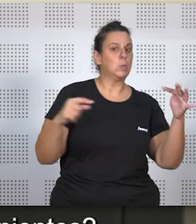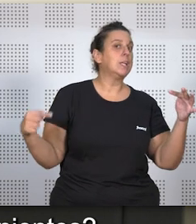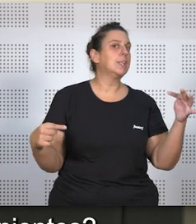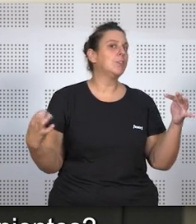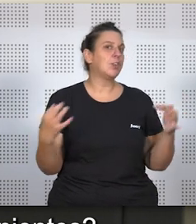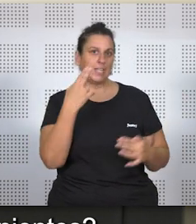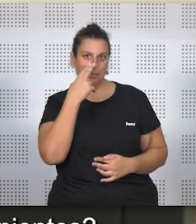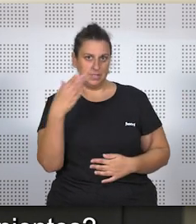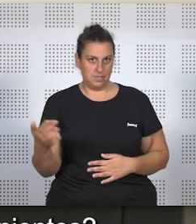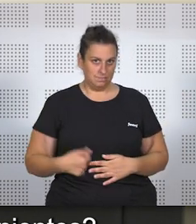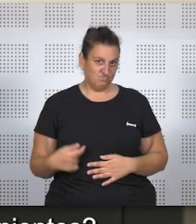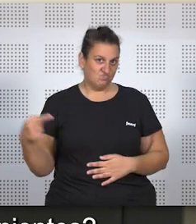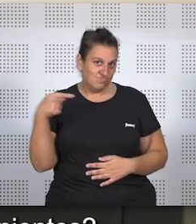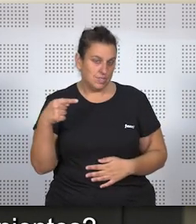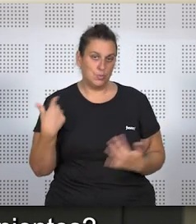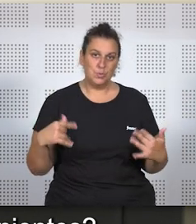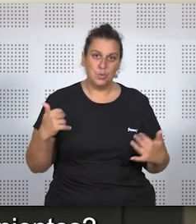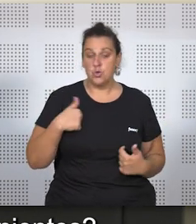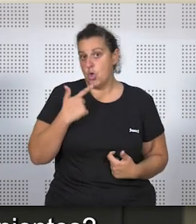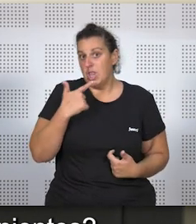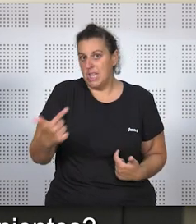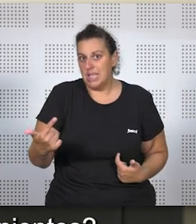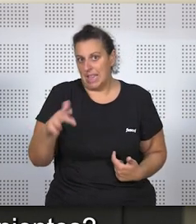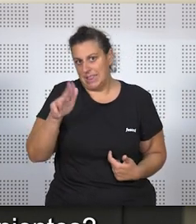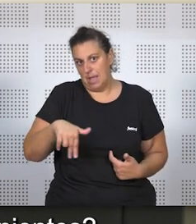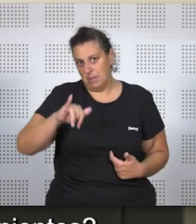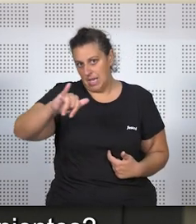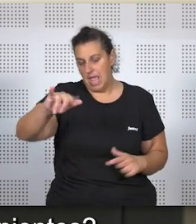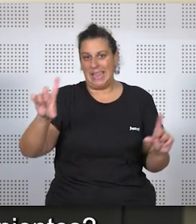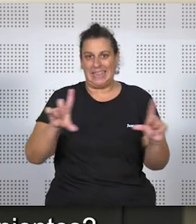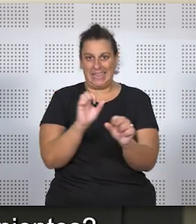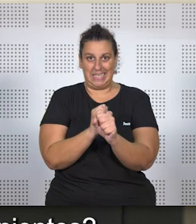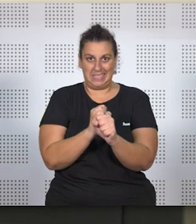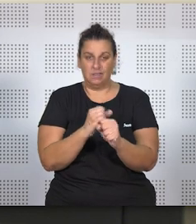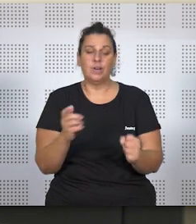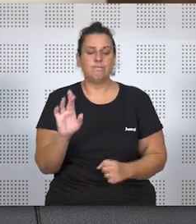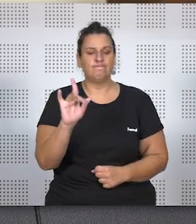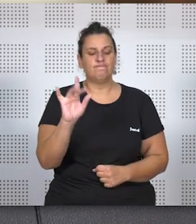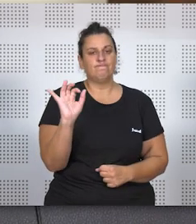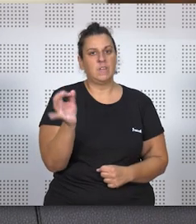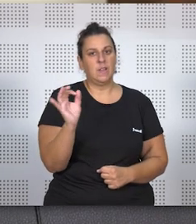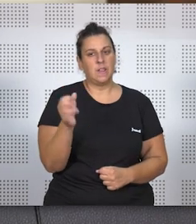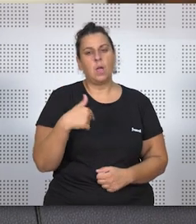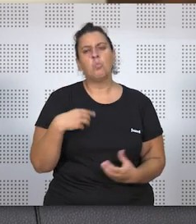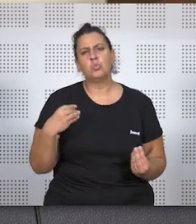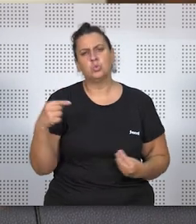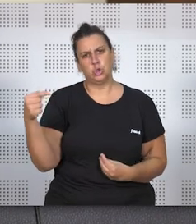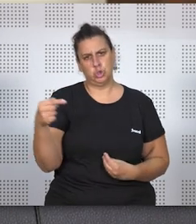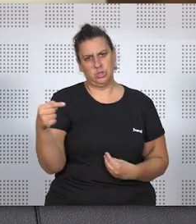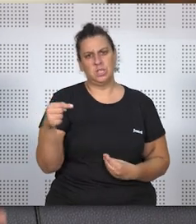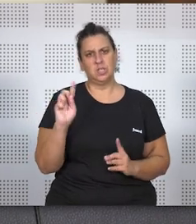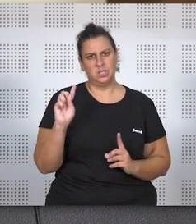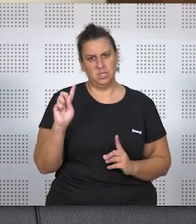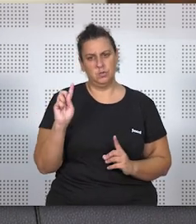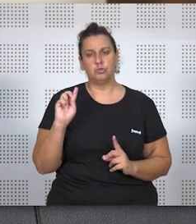¿Qué pasa con los inconvenientes? Yo diría que también tiene el teletrabajo creo. Efectivamente, tiene muchos inconvenientes,